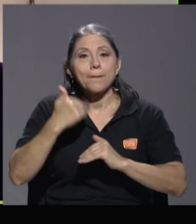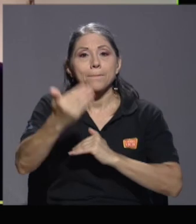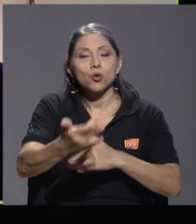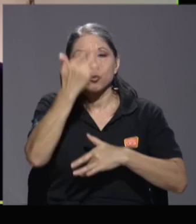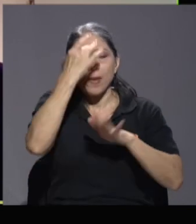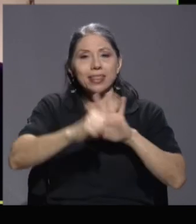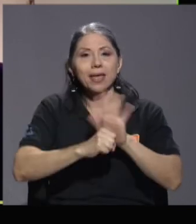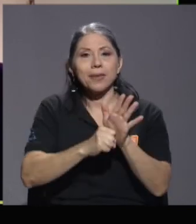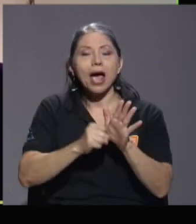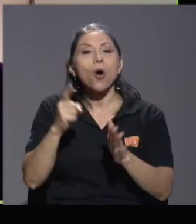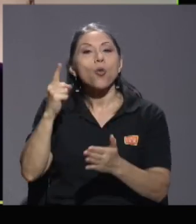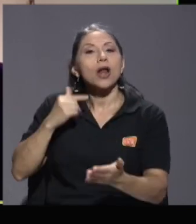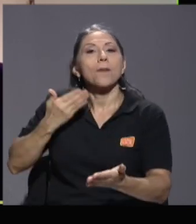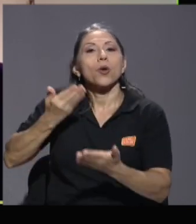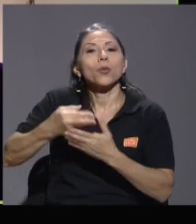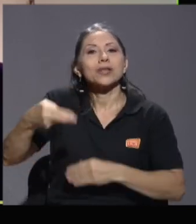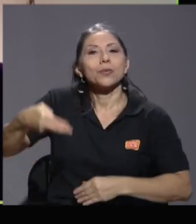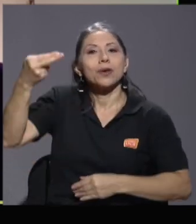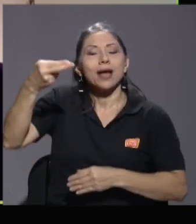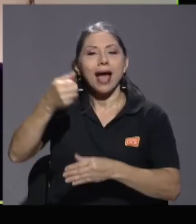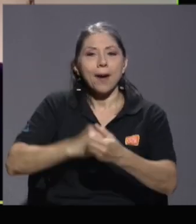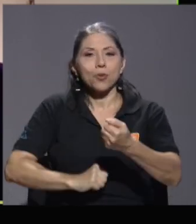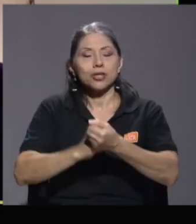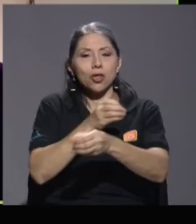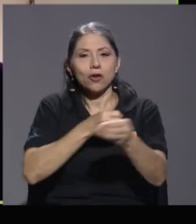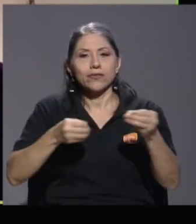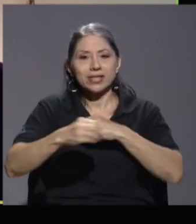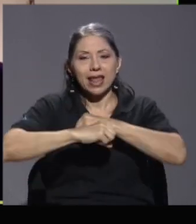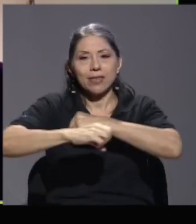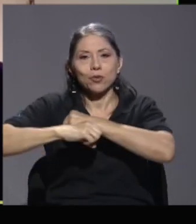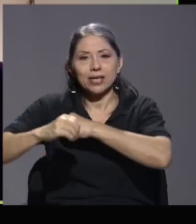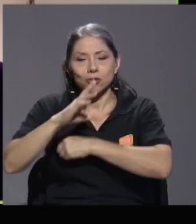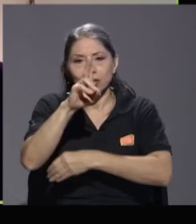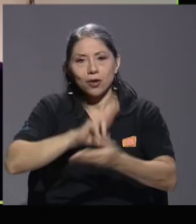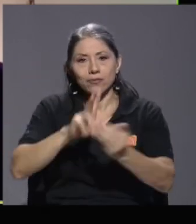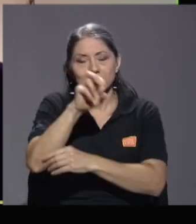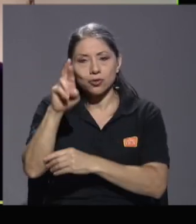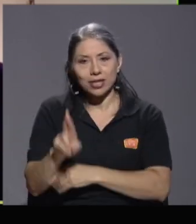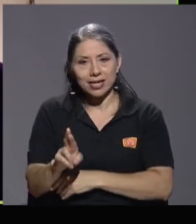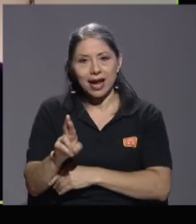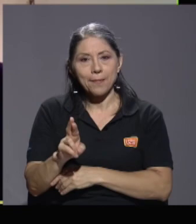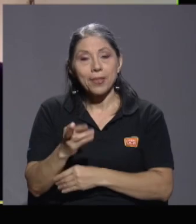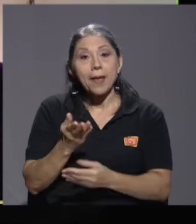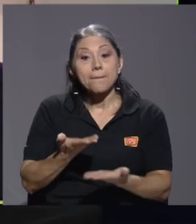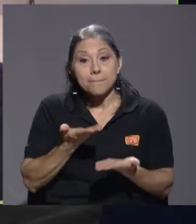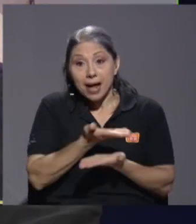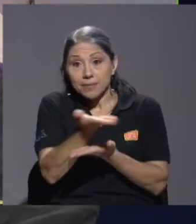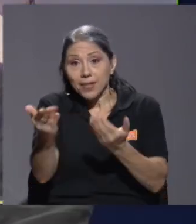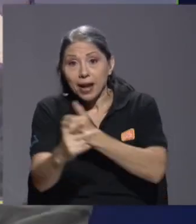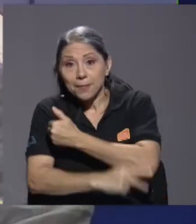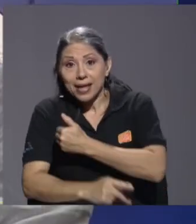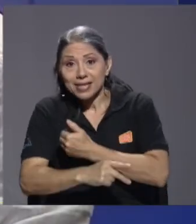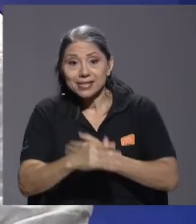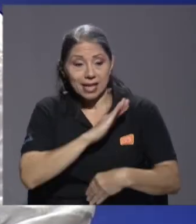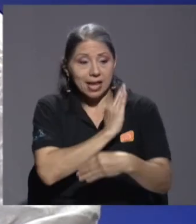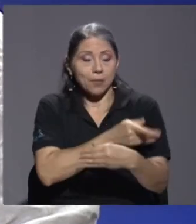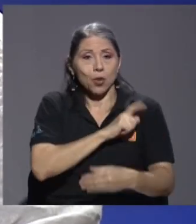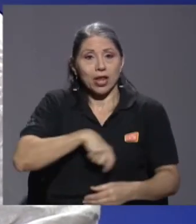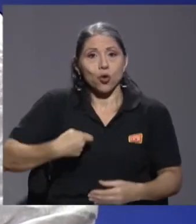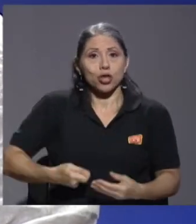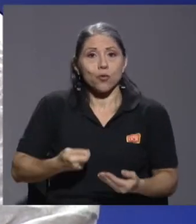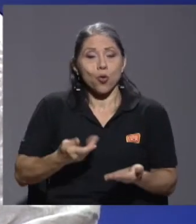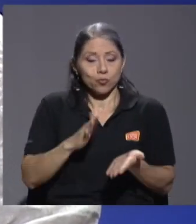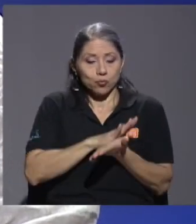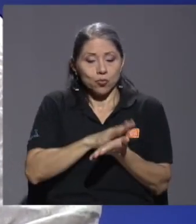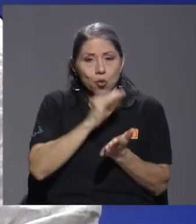desde la rectoría y apoyada por la oficina de divulgación de la Universidad de Costa Rica para ofrecer al país y al poder ejecutivo un